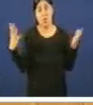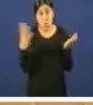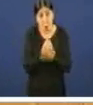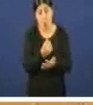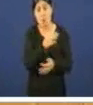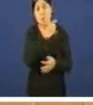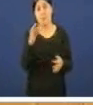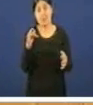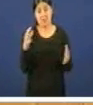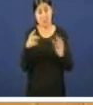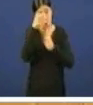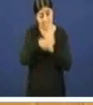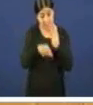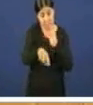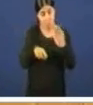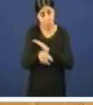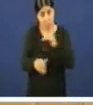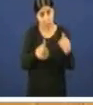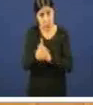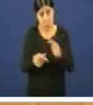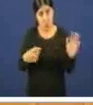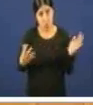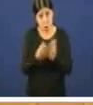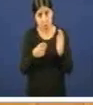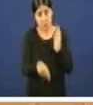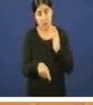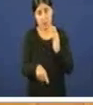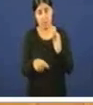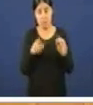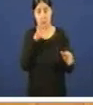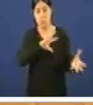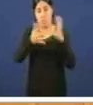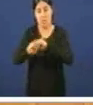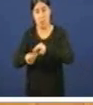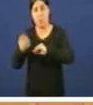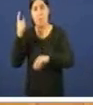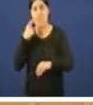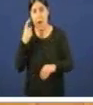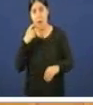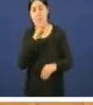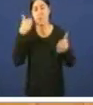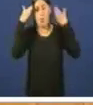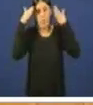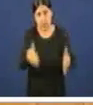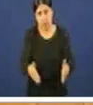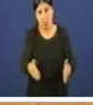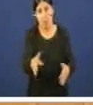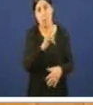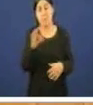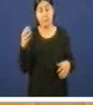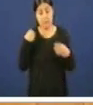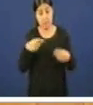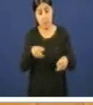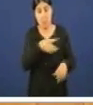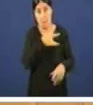dos fitos normativos deste proceso de bancarización de concentración e de desgalegización